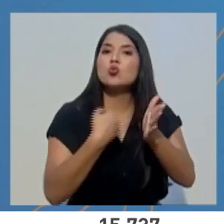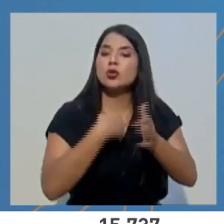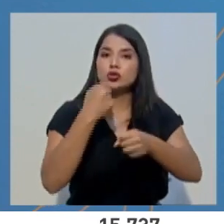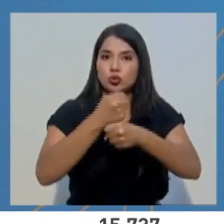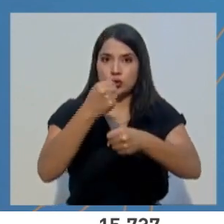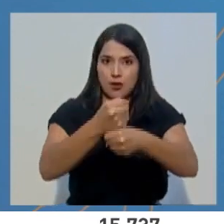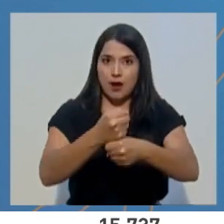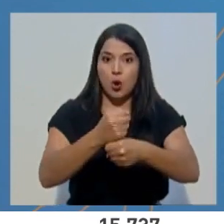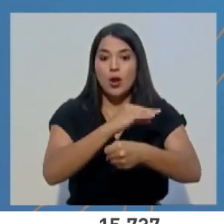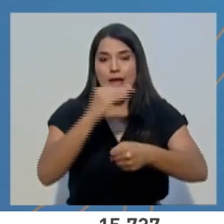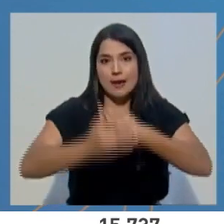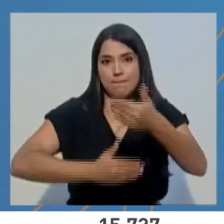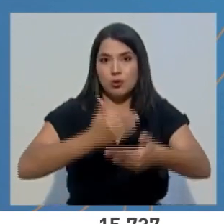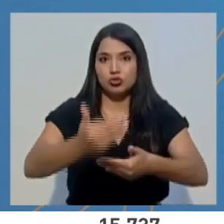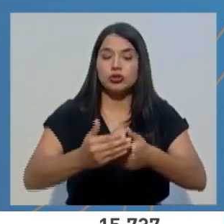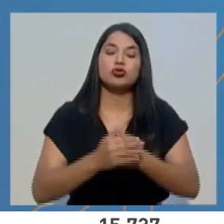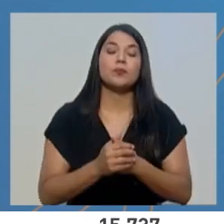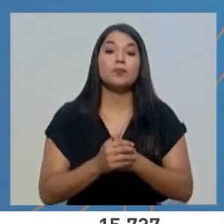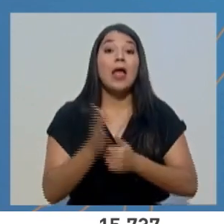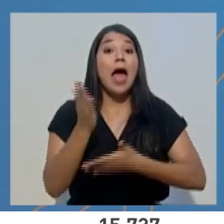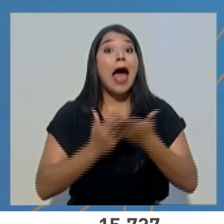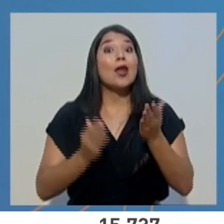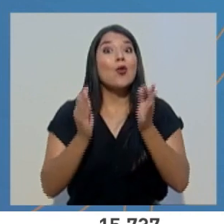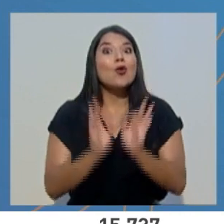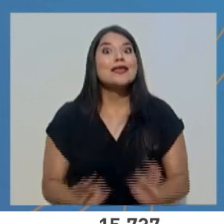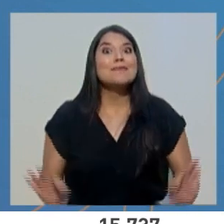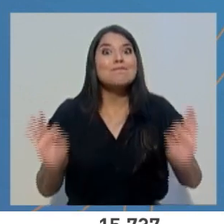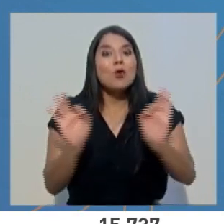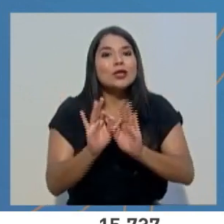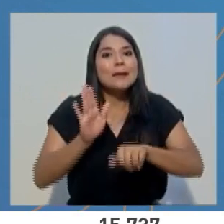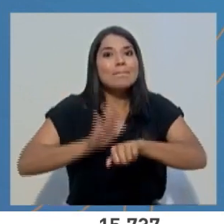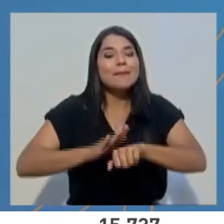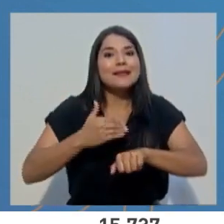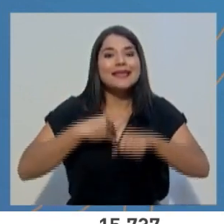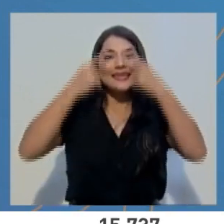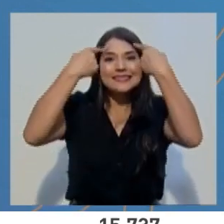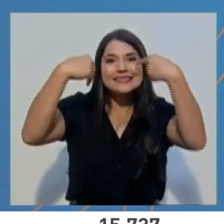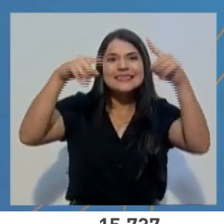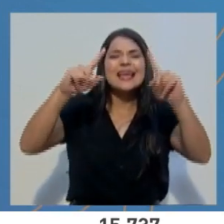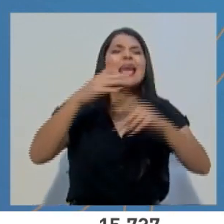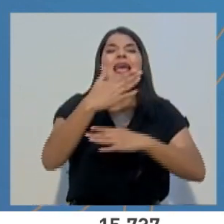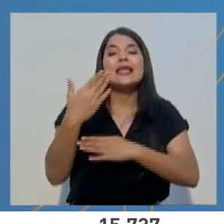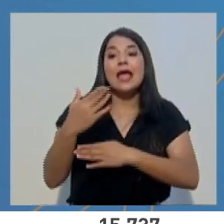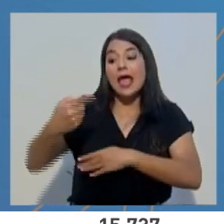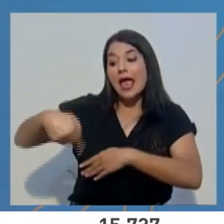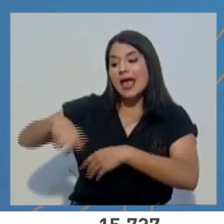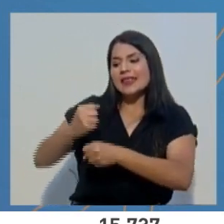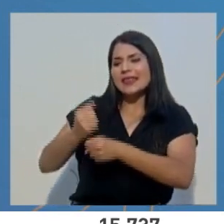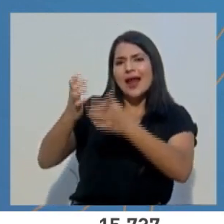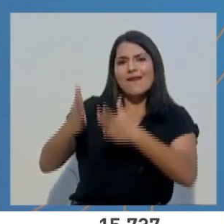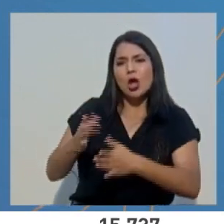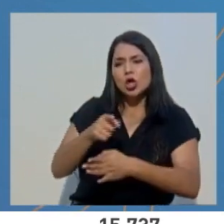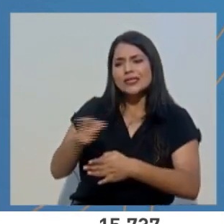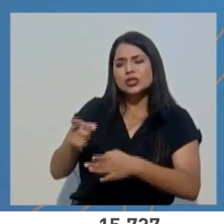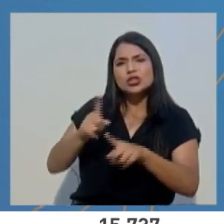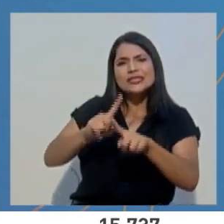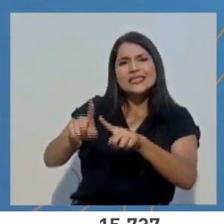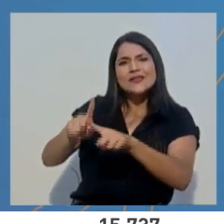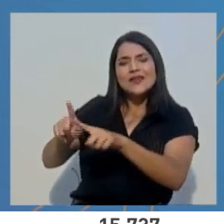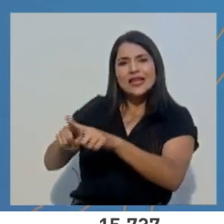Un factor de éxito fundamental es el recurso humano multidisciplinario con el que contamos,